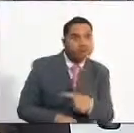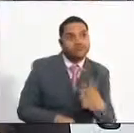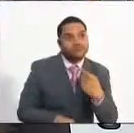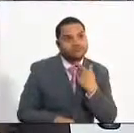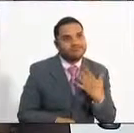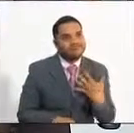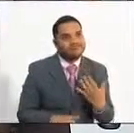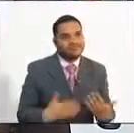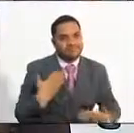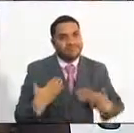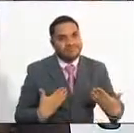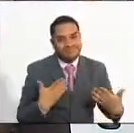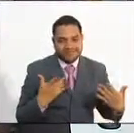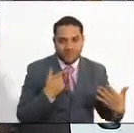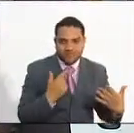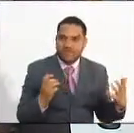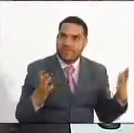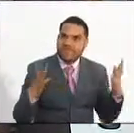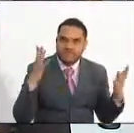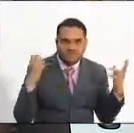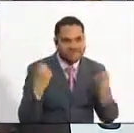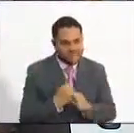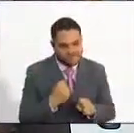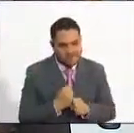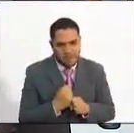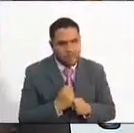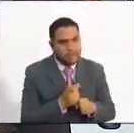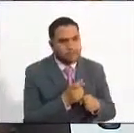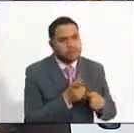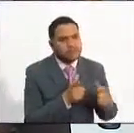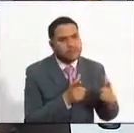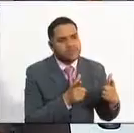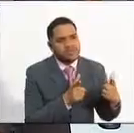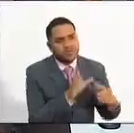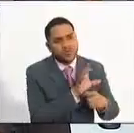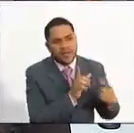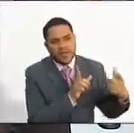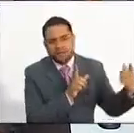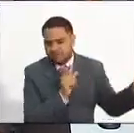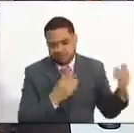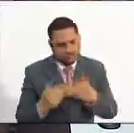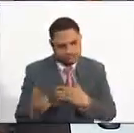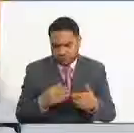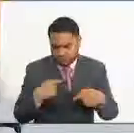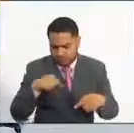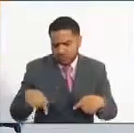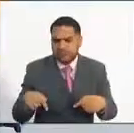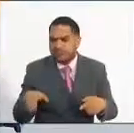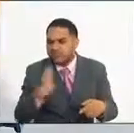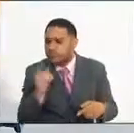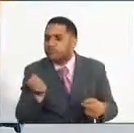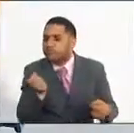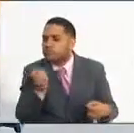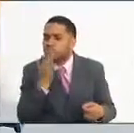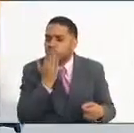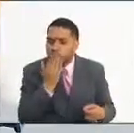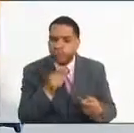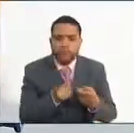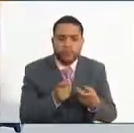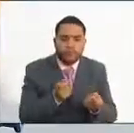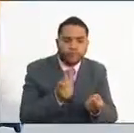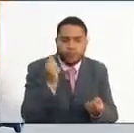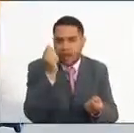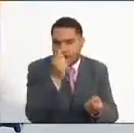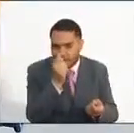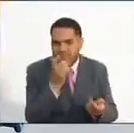trabajar en esas condiciones tan especiales en donde tienen que tener contacto permanente con comunidades indígenas, con comunidades